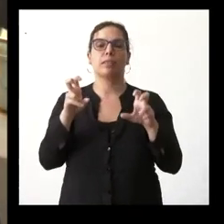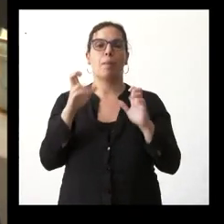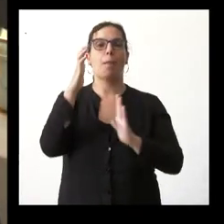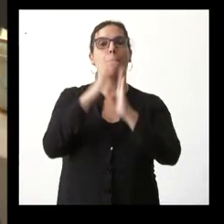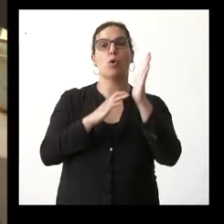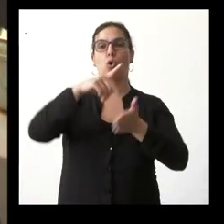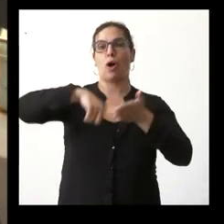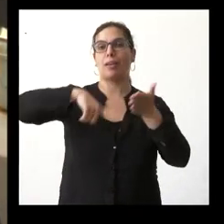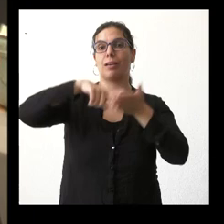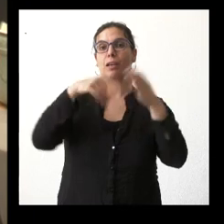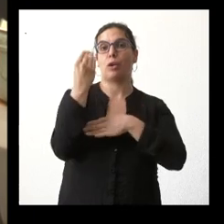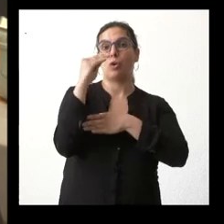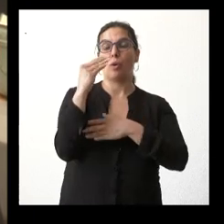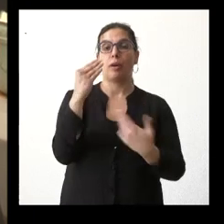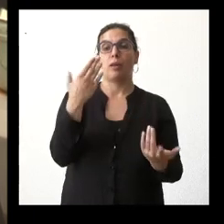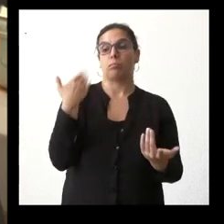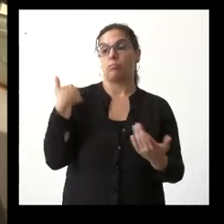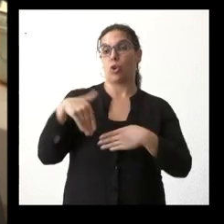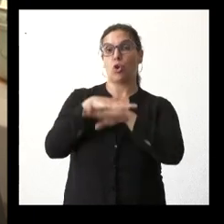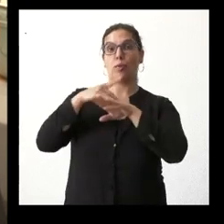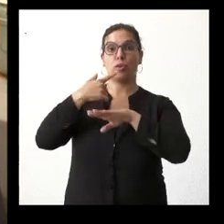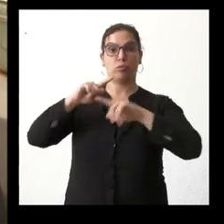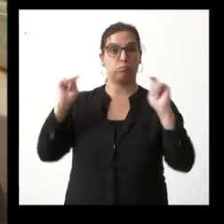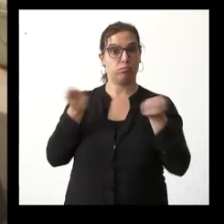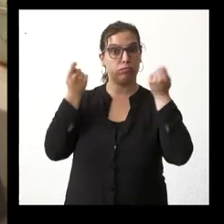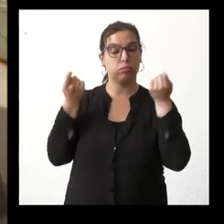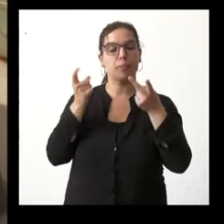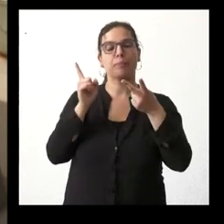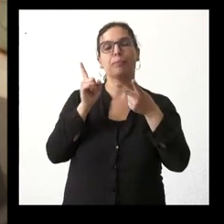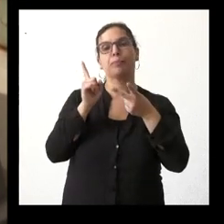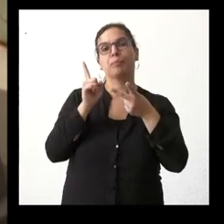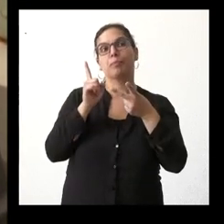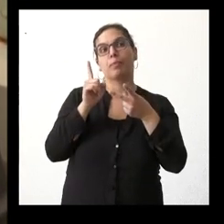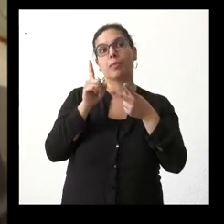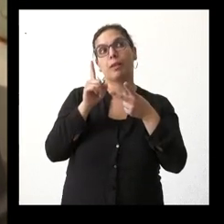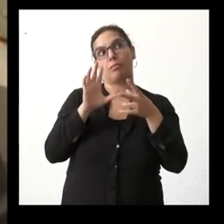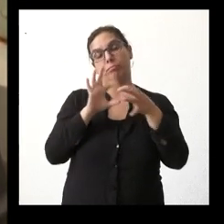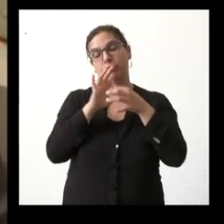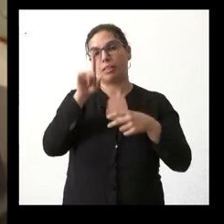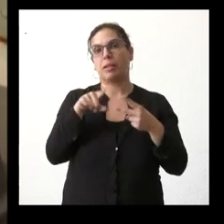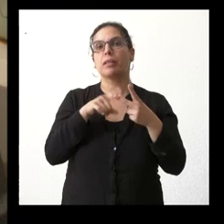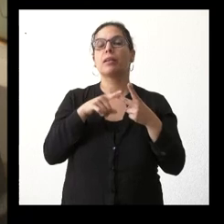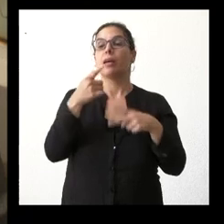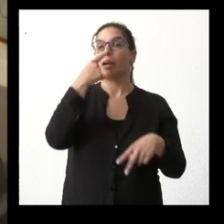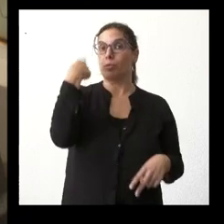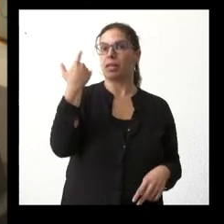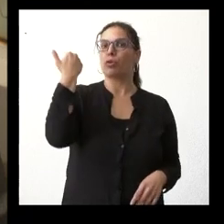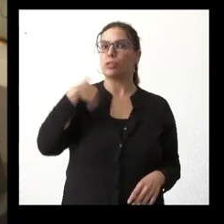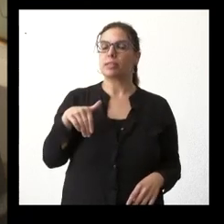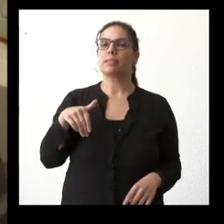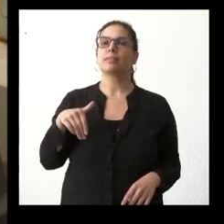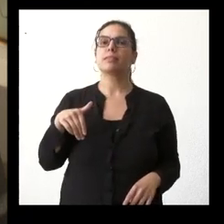que el gobierno anunció y también relacionado con el tema el año pasado ya se habían